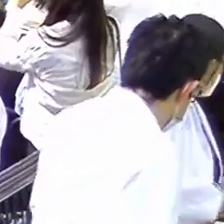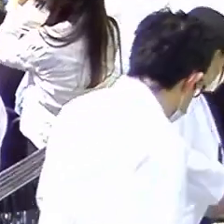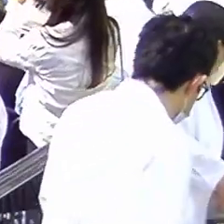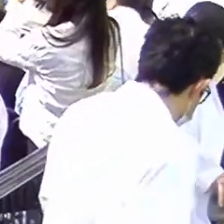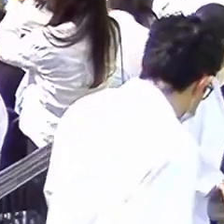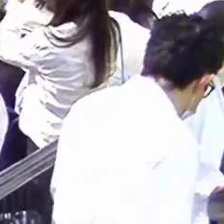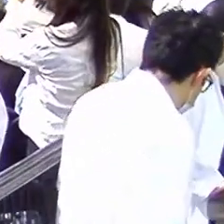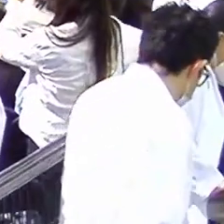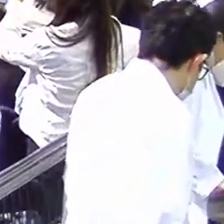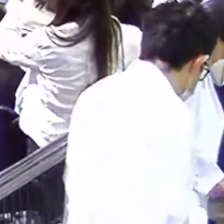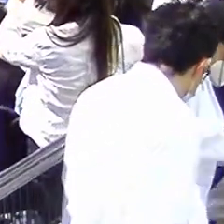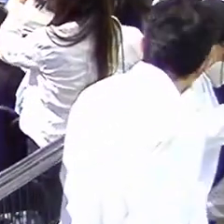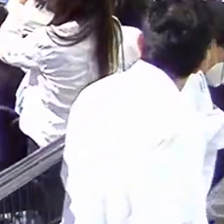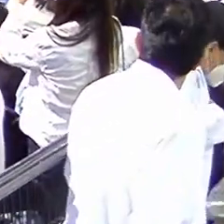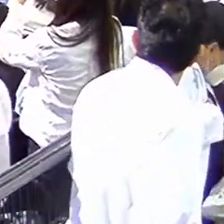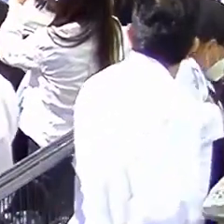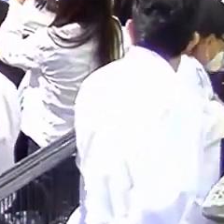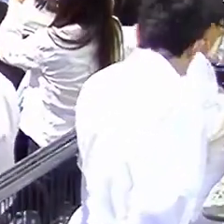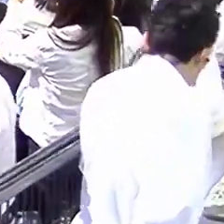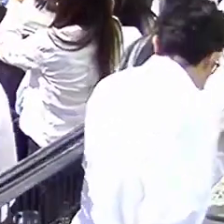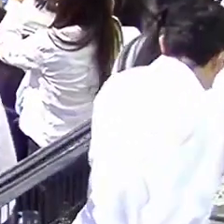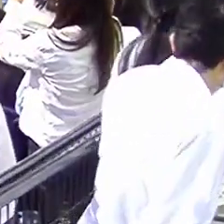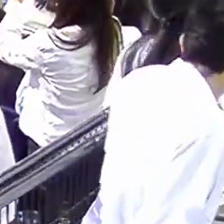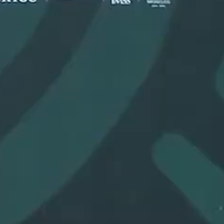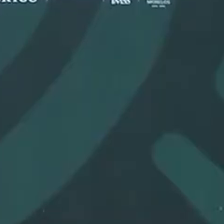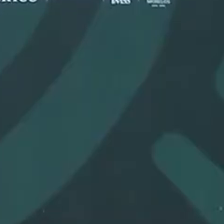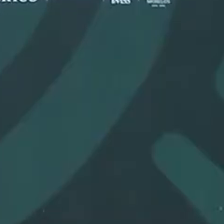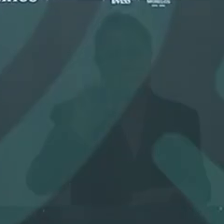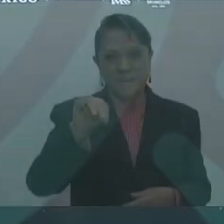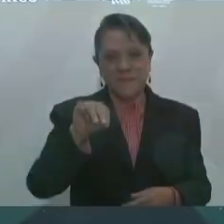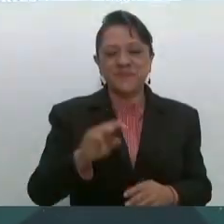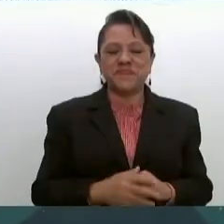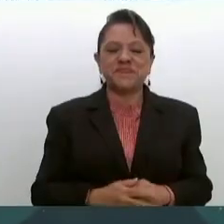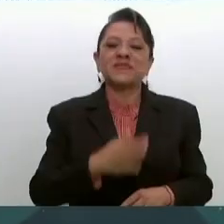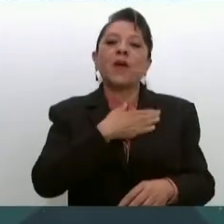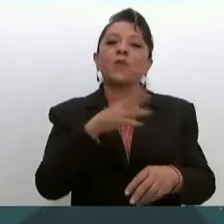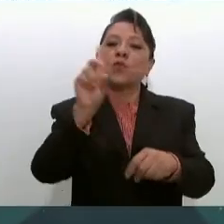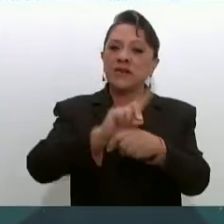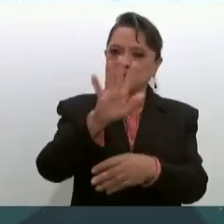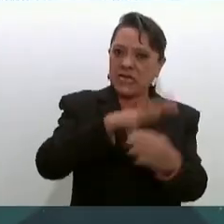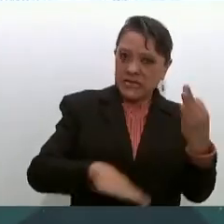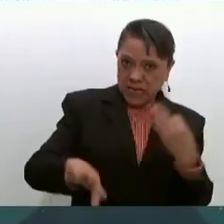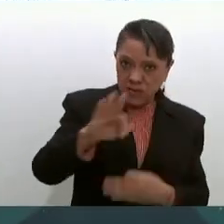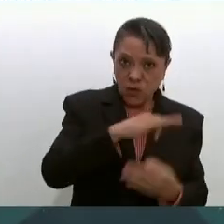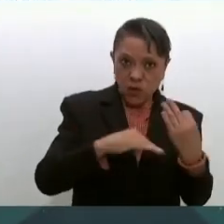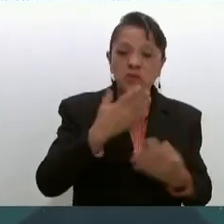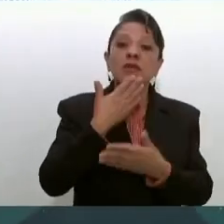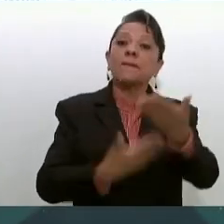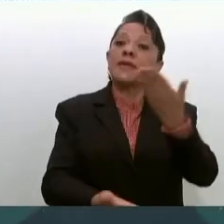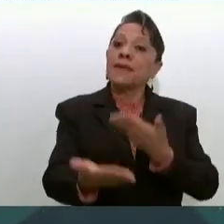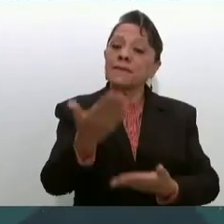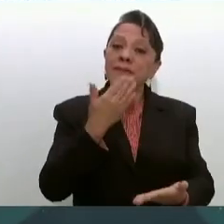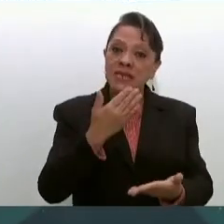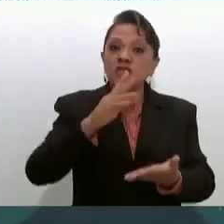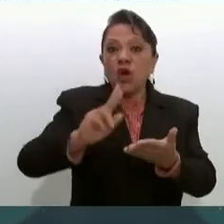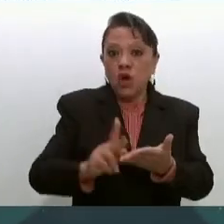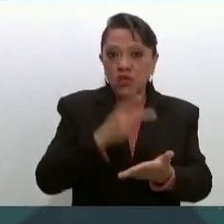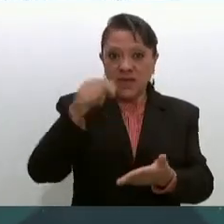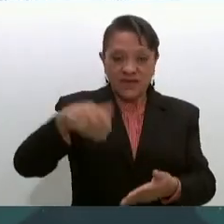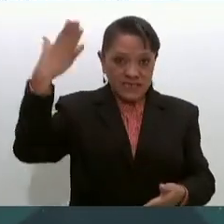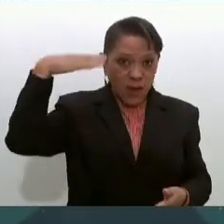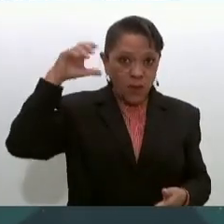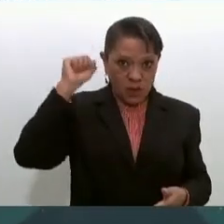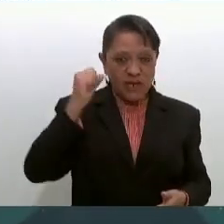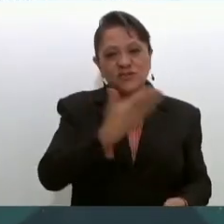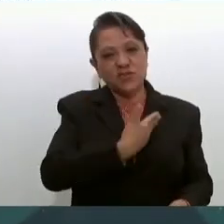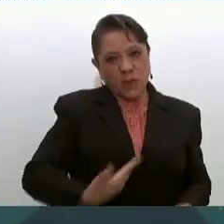Buenos días a todos. Señor presidente, bienvenido otra vez a Morelos. Saludo a la comitiva que